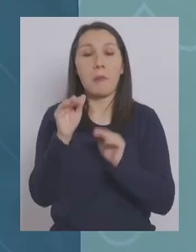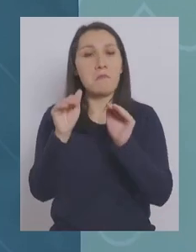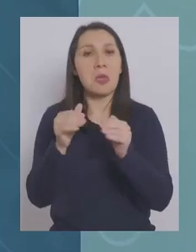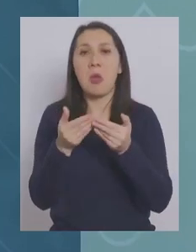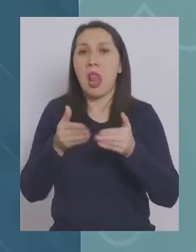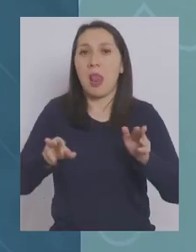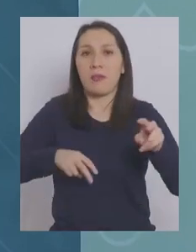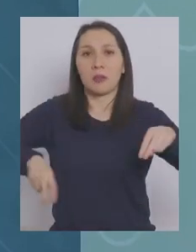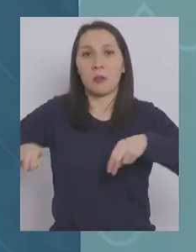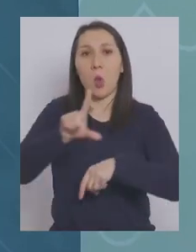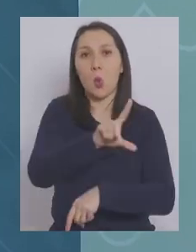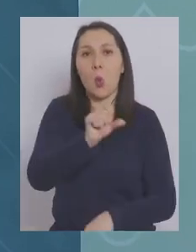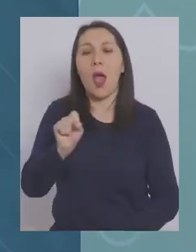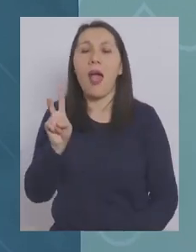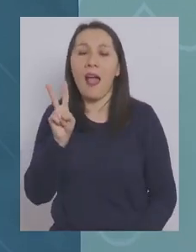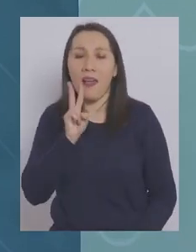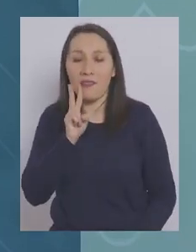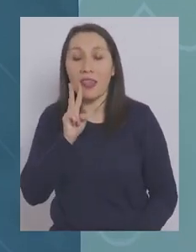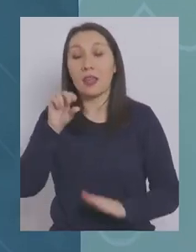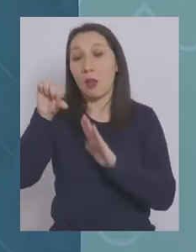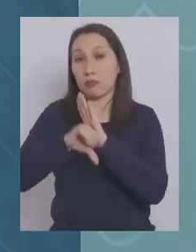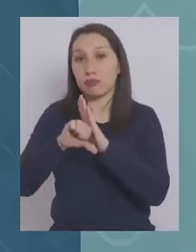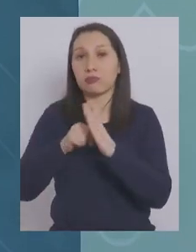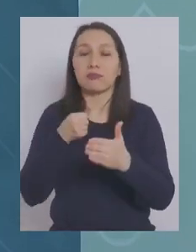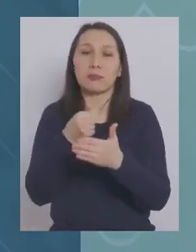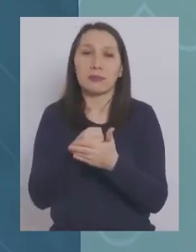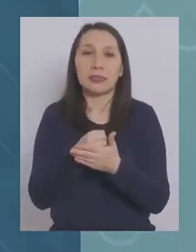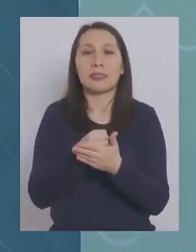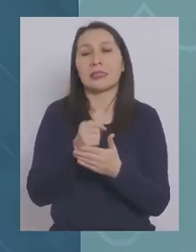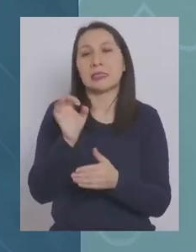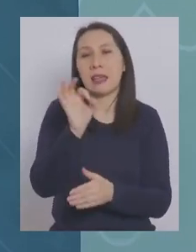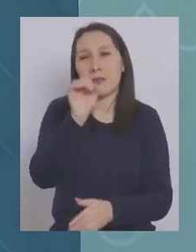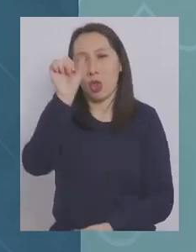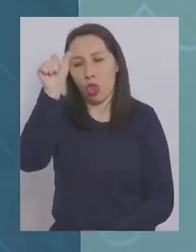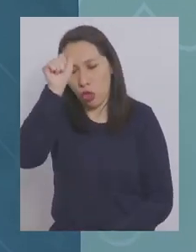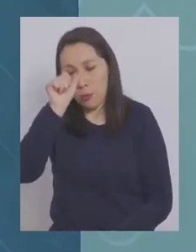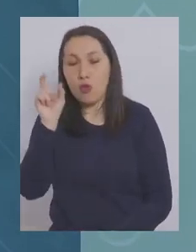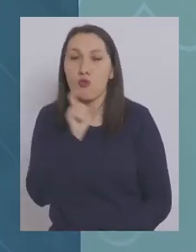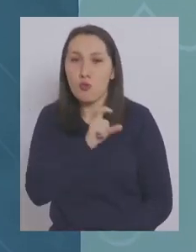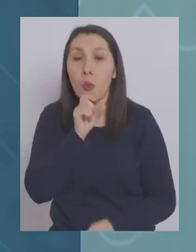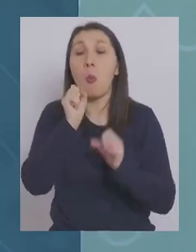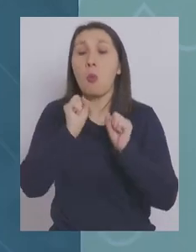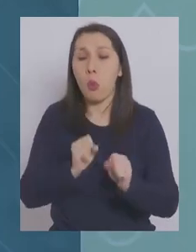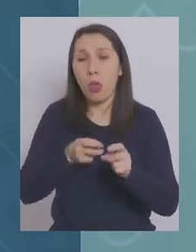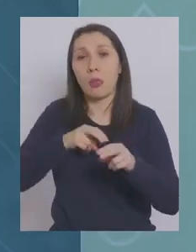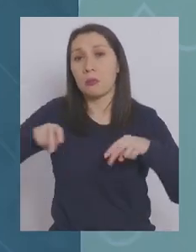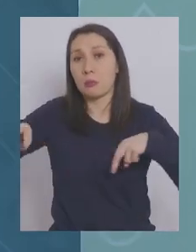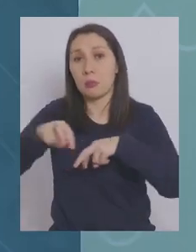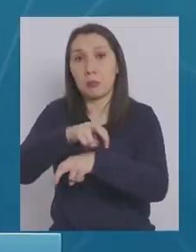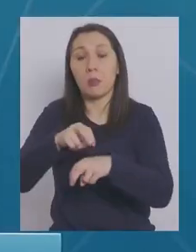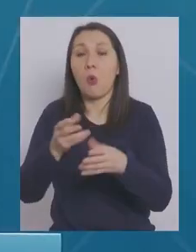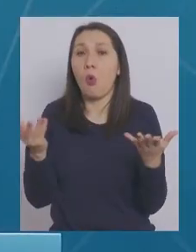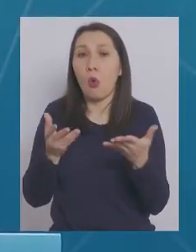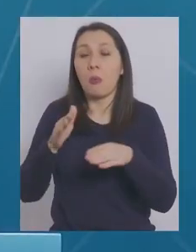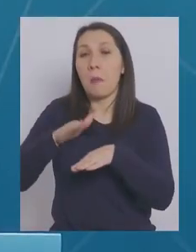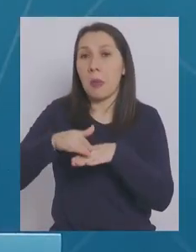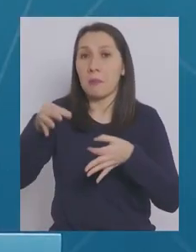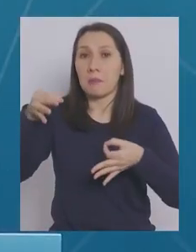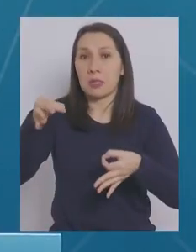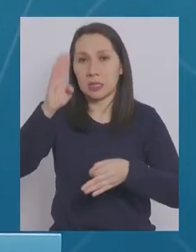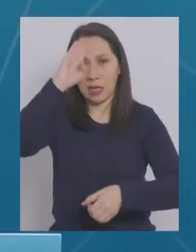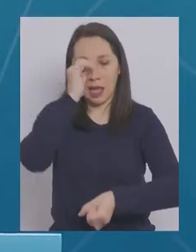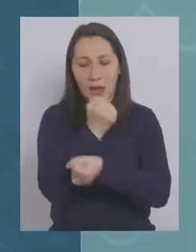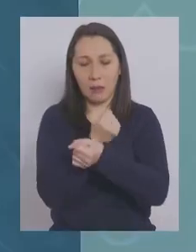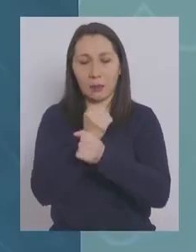libre movilidad de lunes a viernes y cuarentena los fines de semana y festivos, pudiendo movilizarse en ambas etapas con los permisos de